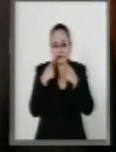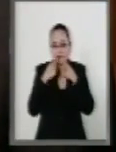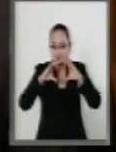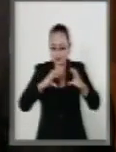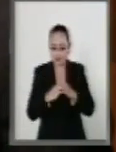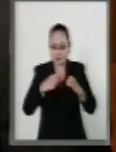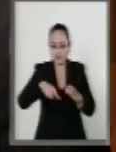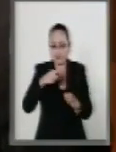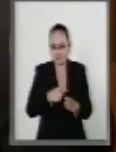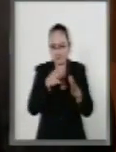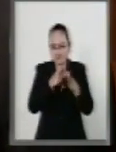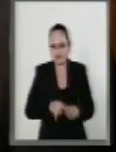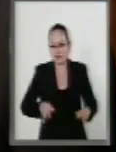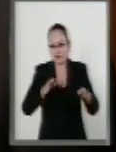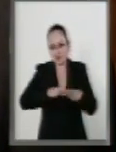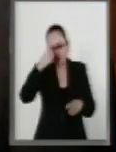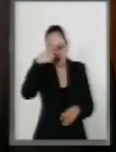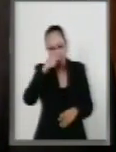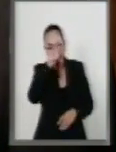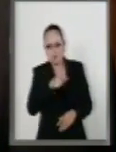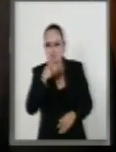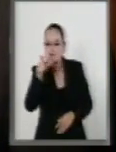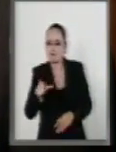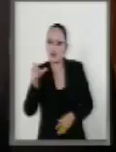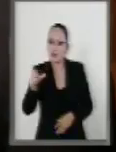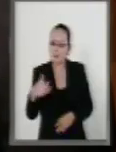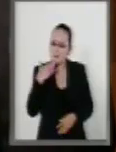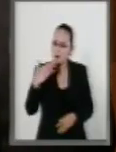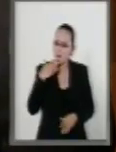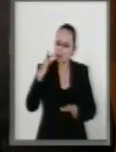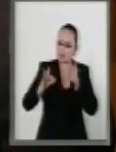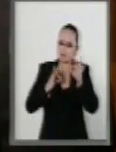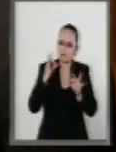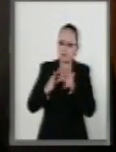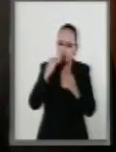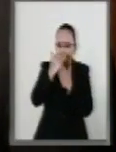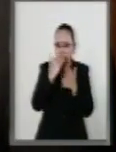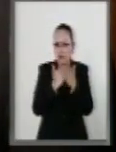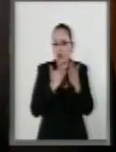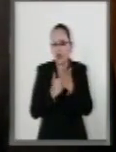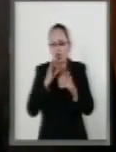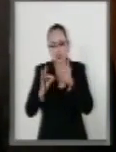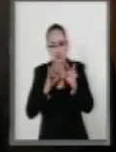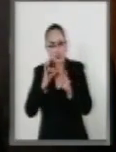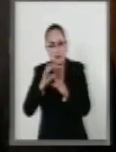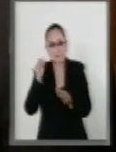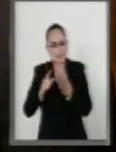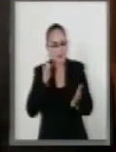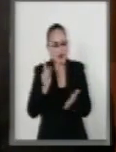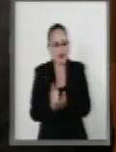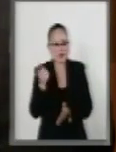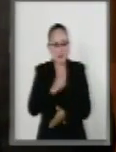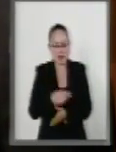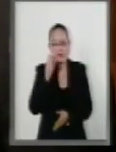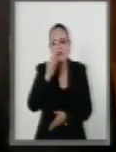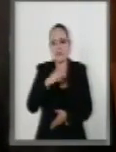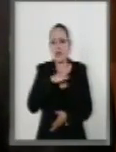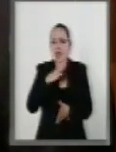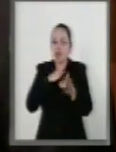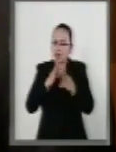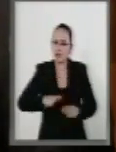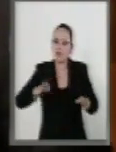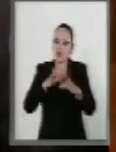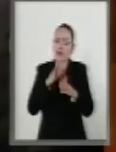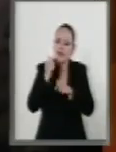de la idoneidad de las propuestas, de que cumplen con los requisitos de ley y que tienen el mérito suficiente